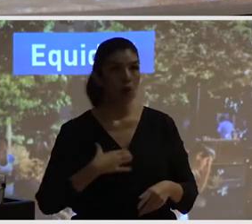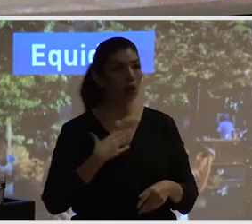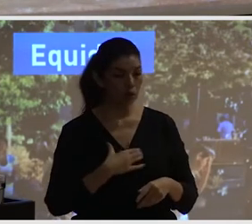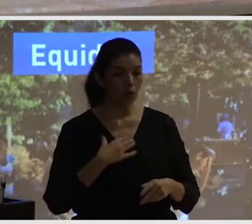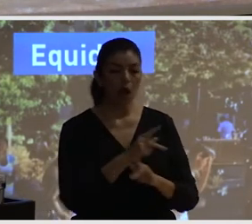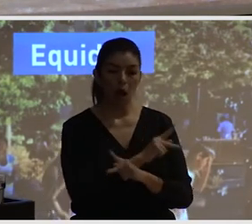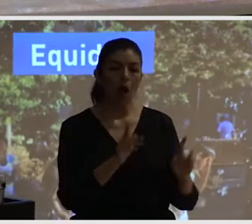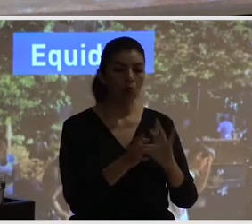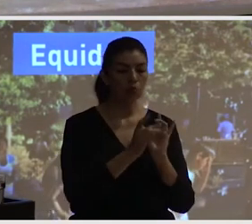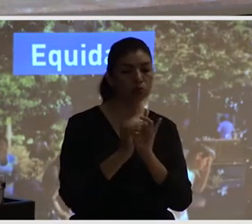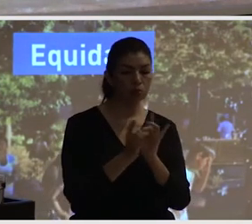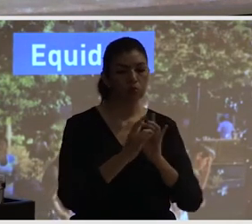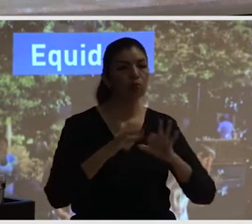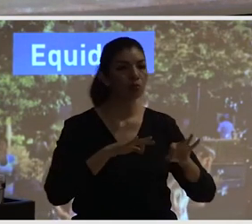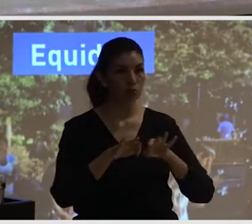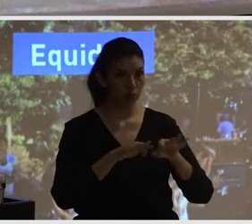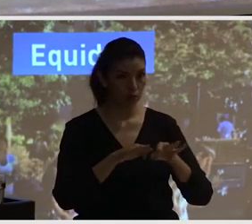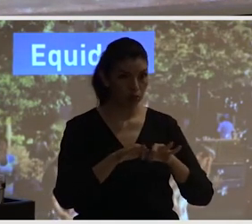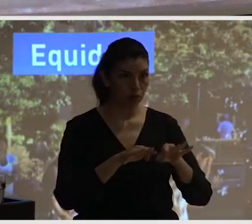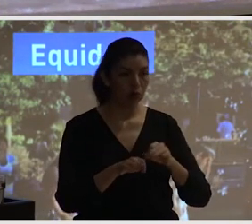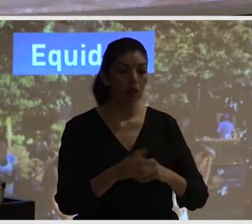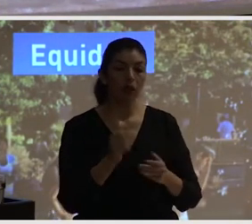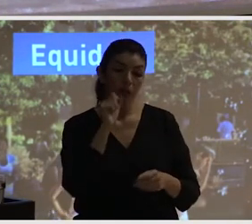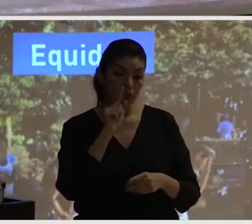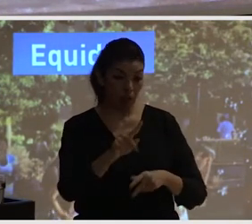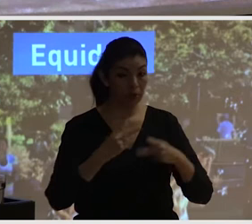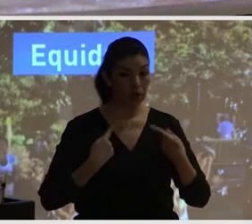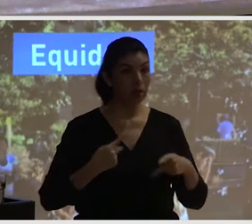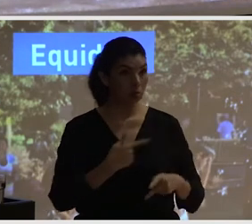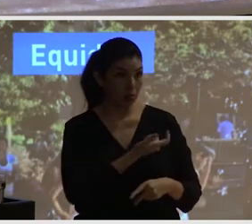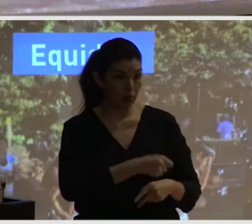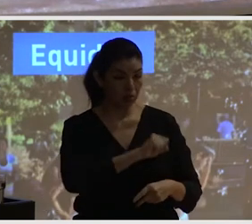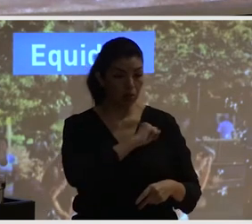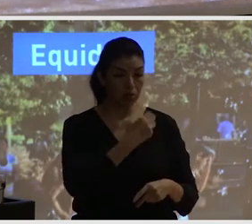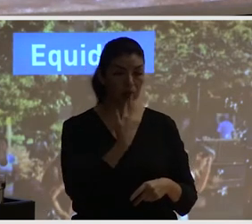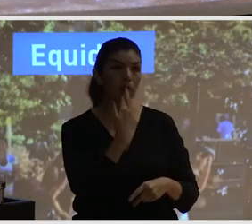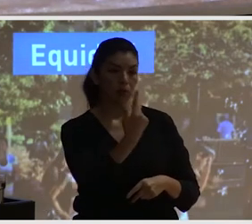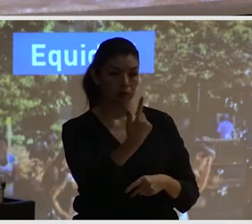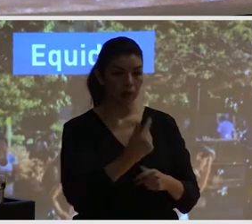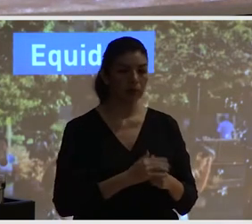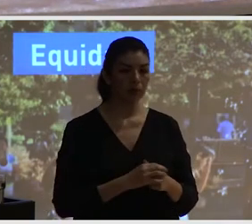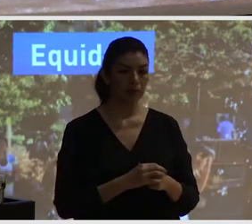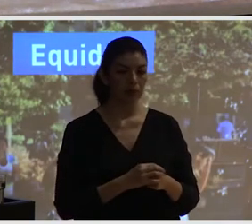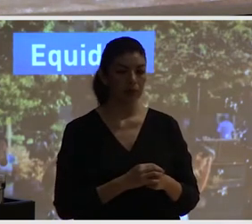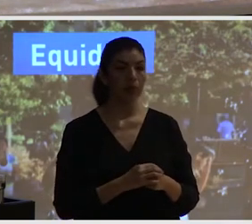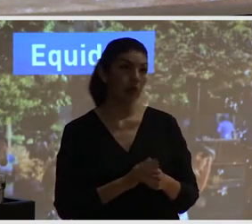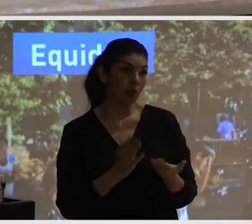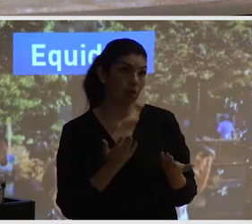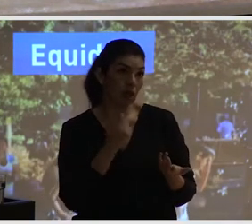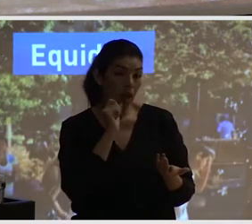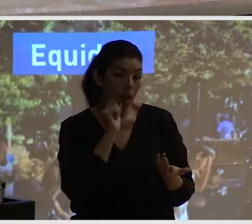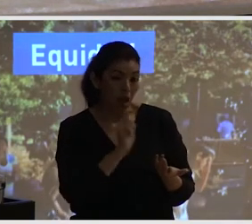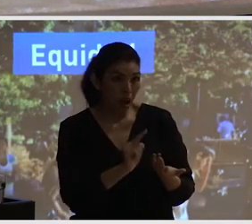Es una ciudad más democrática, una ciudad más saludable, una ciudad más resiliente de cara al